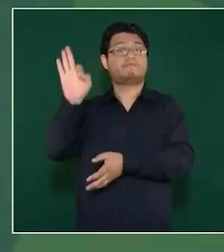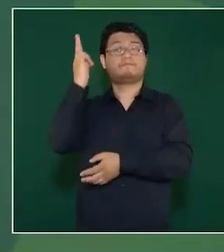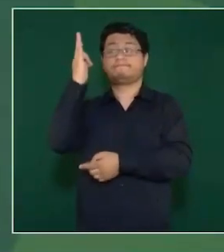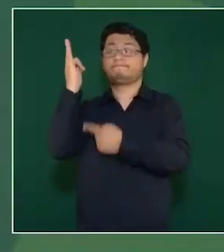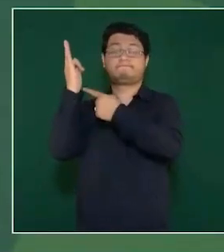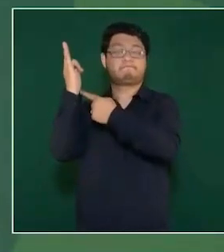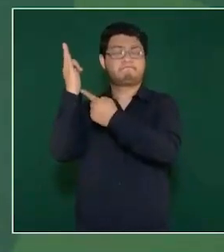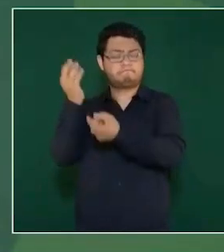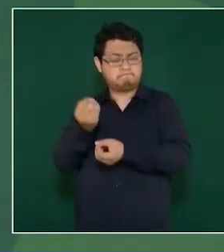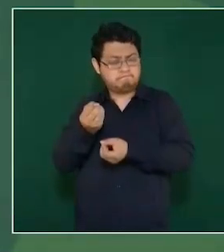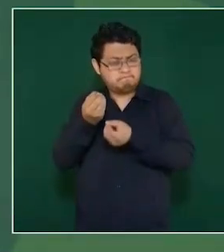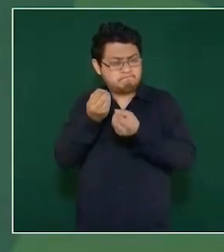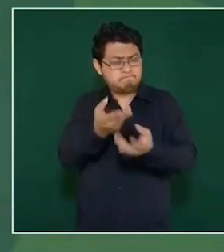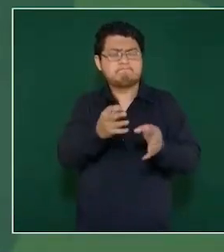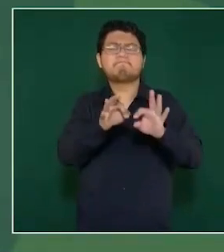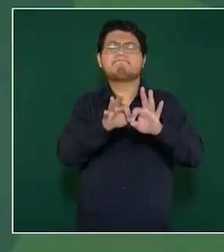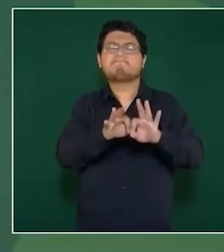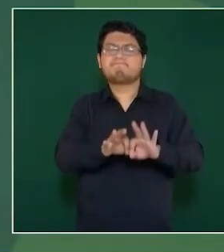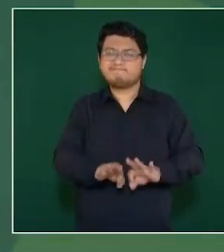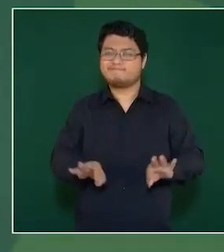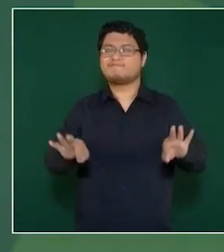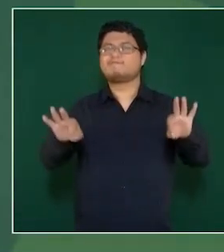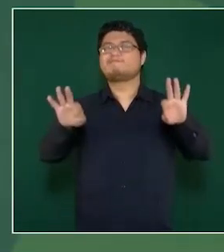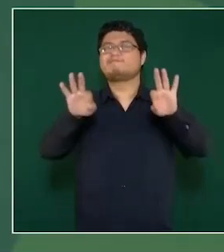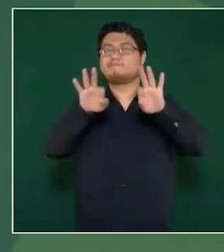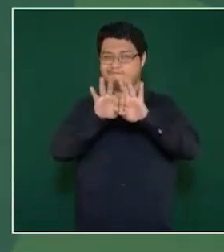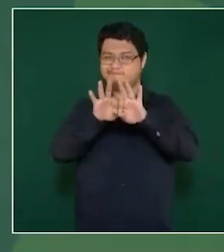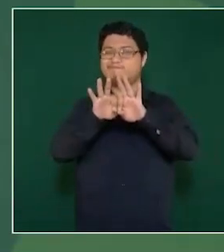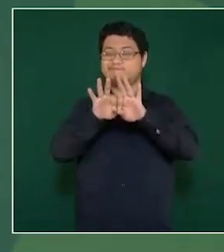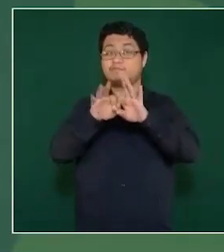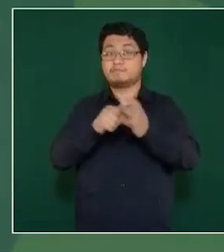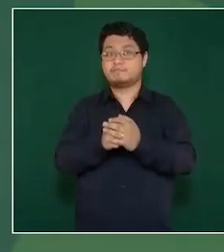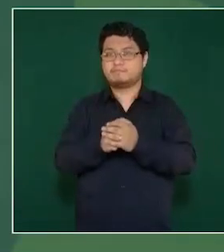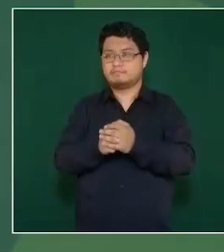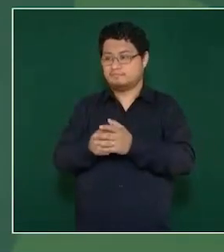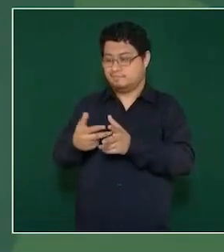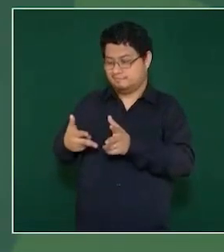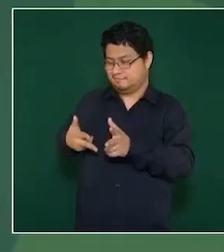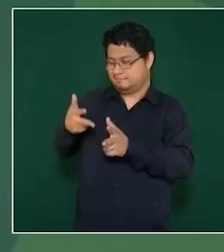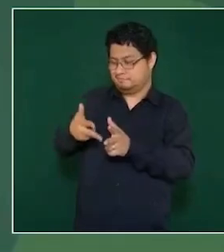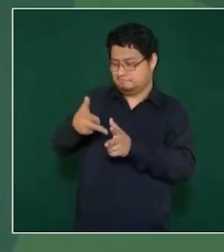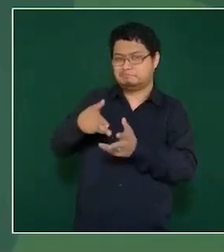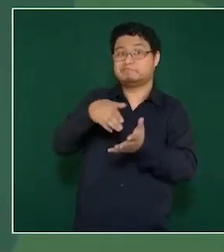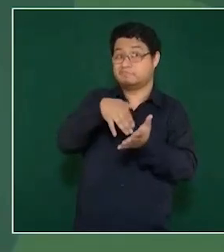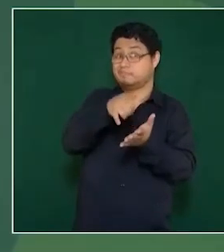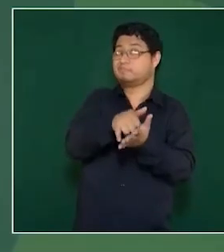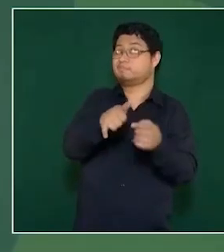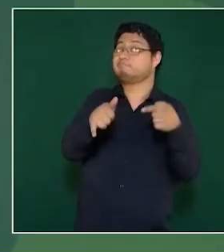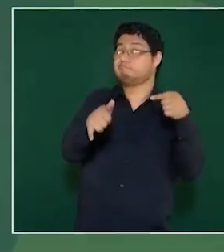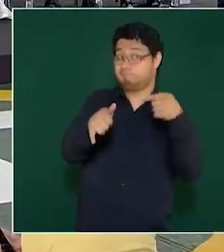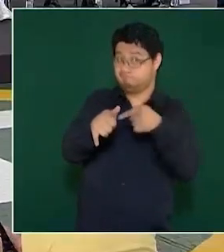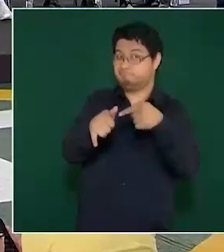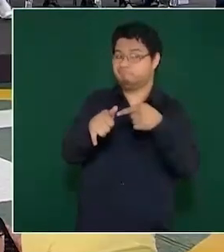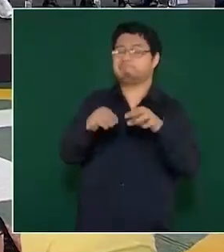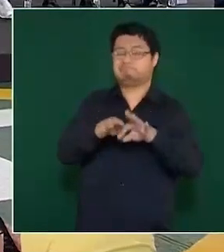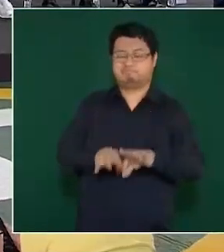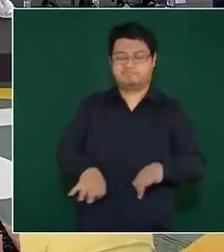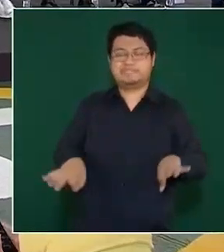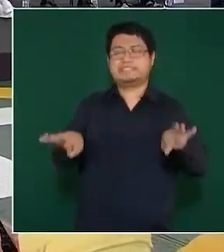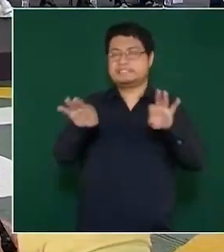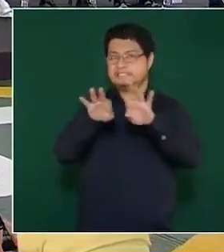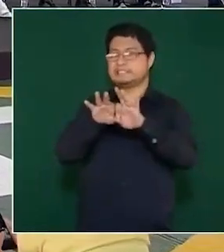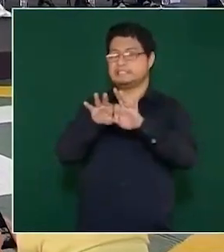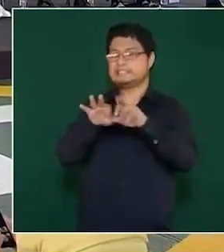importantes. Es el Tren Maya, desde luego, que es una inversión